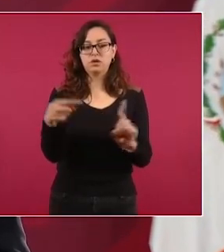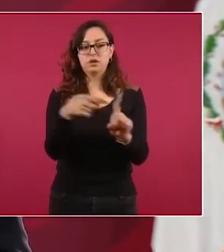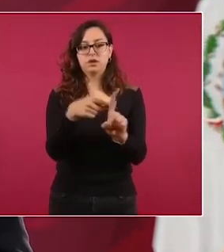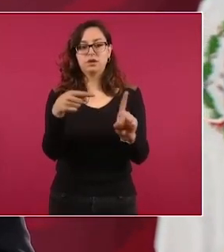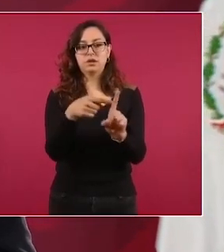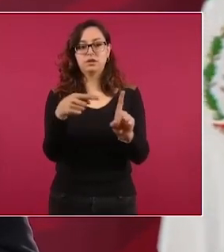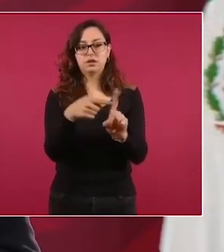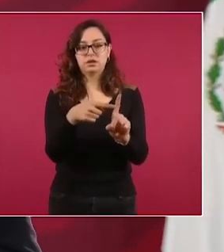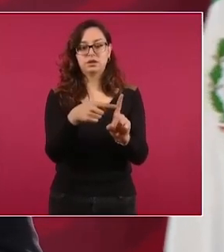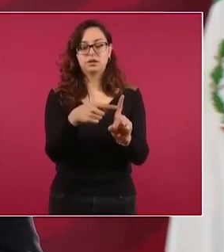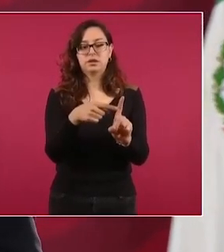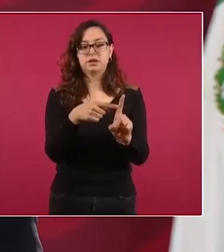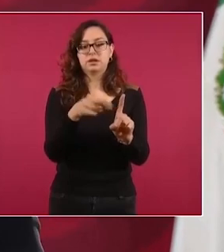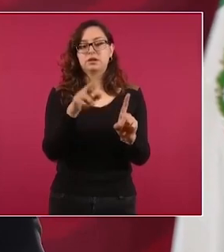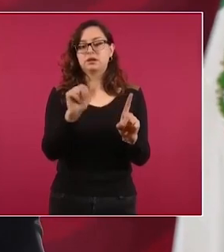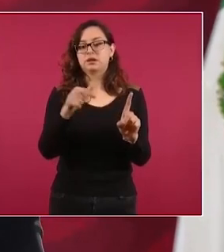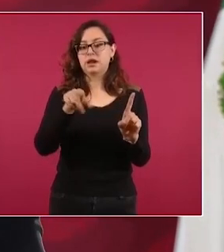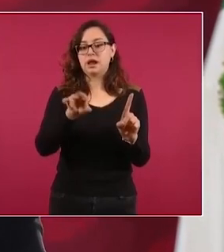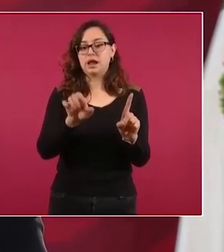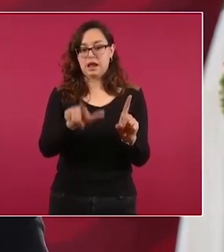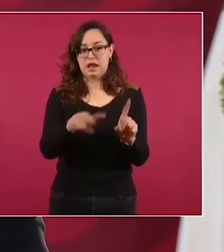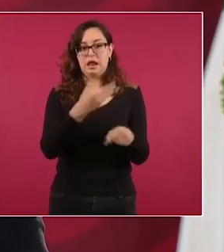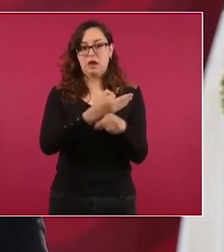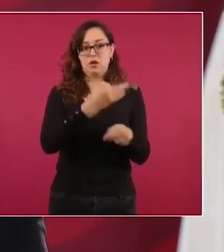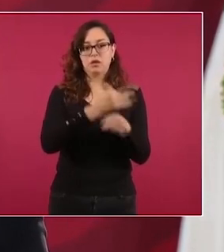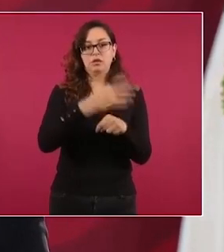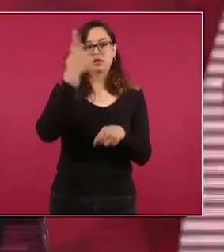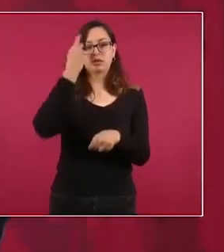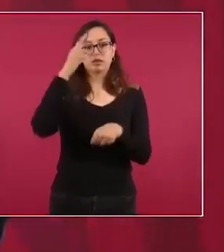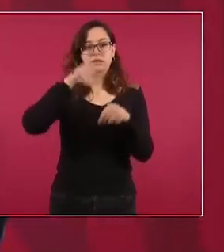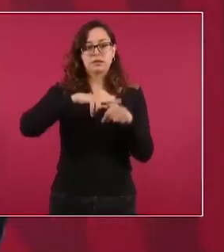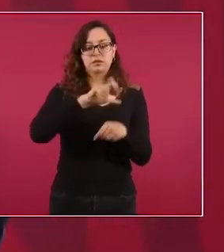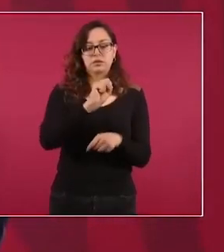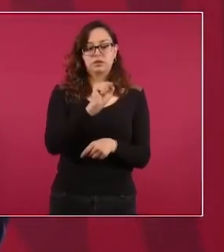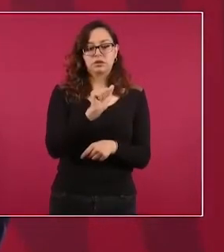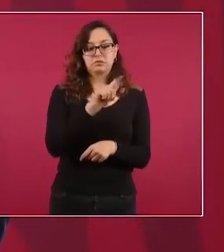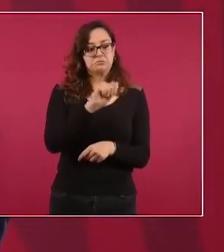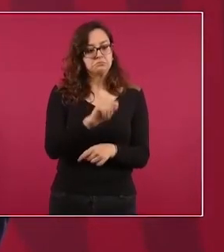que ha tenido muy buen trabajo